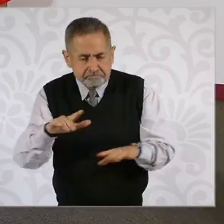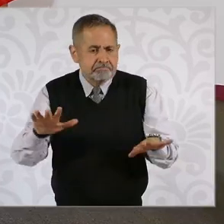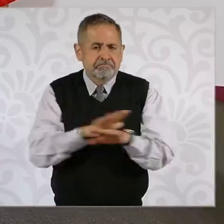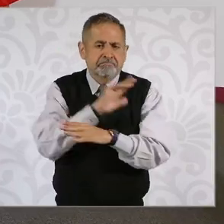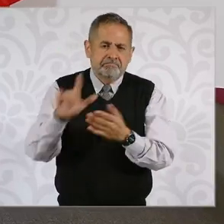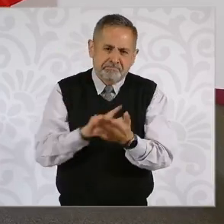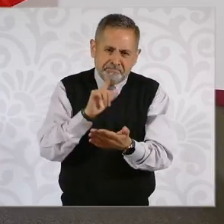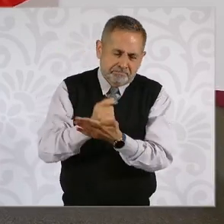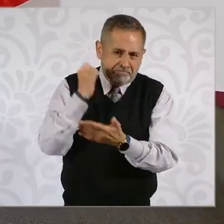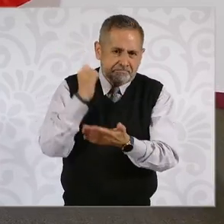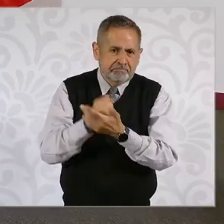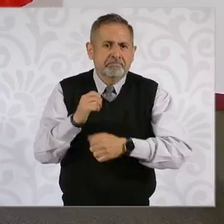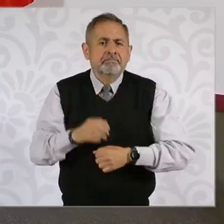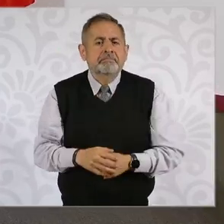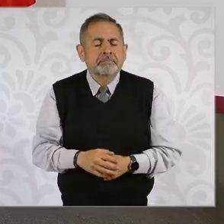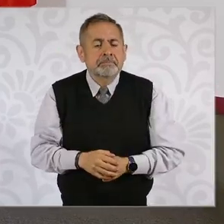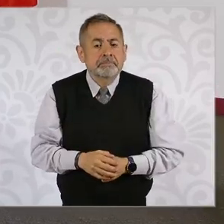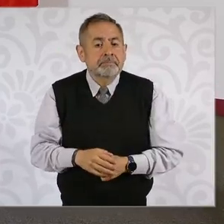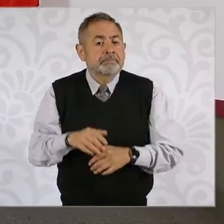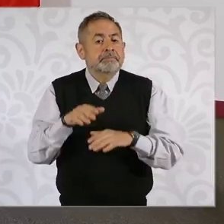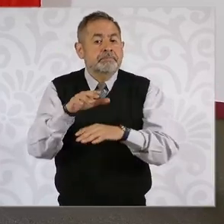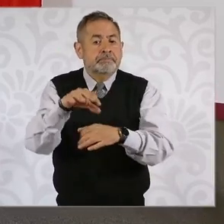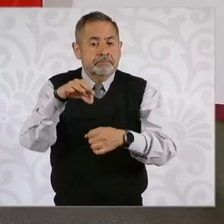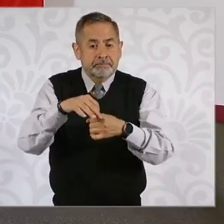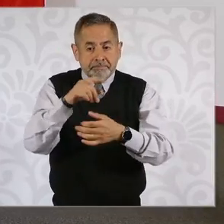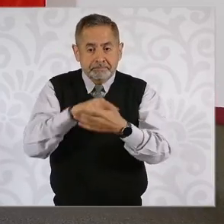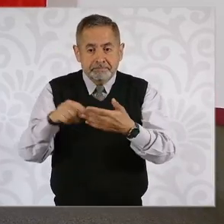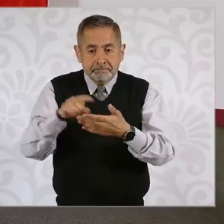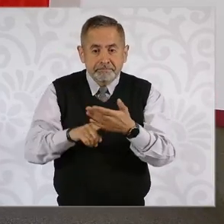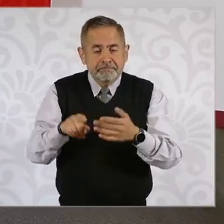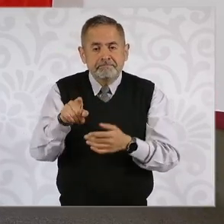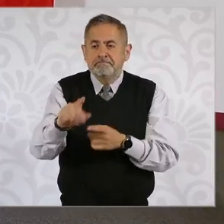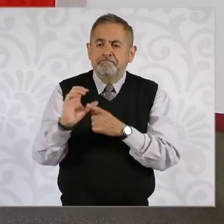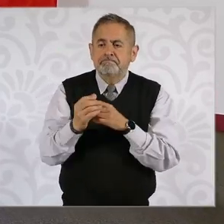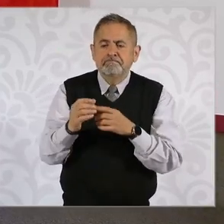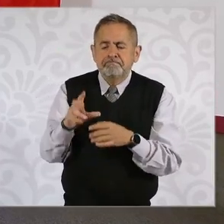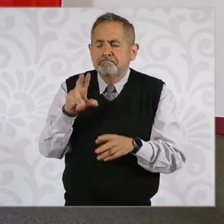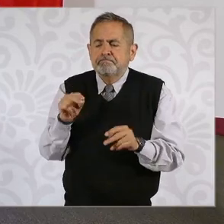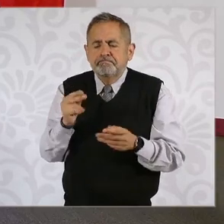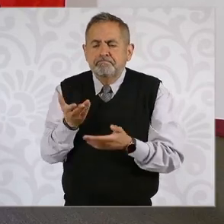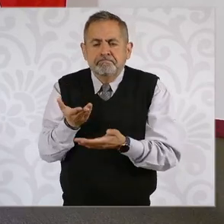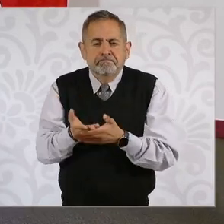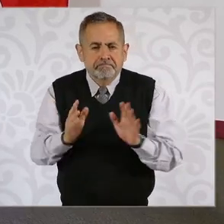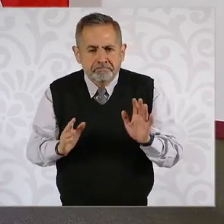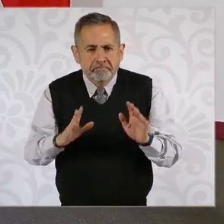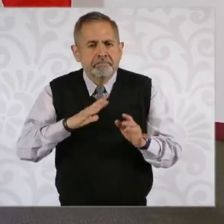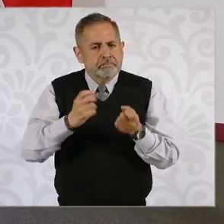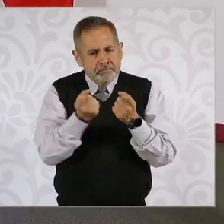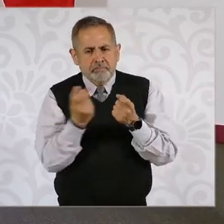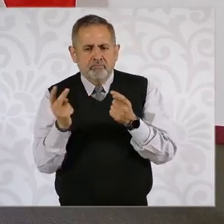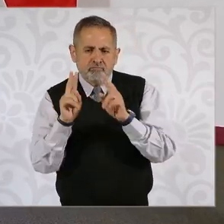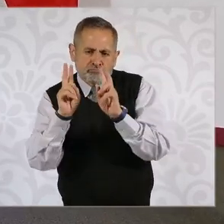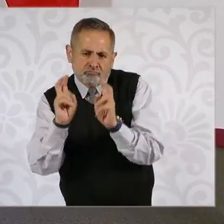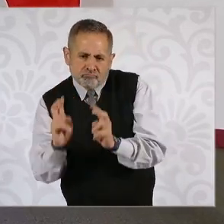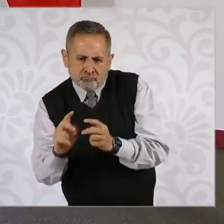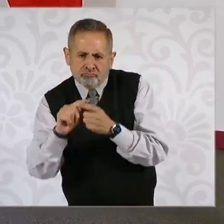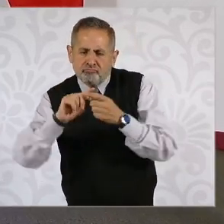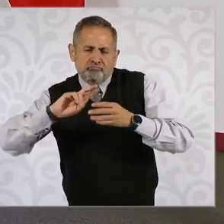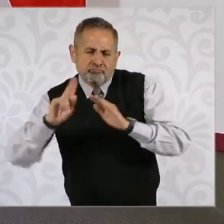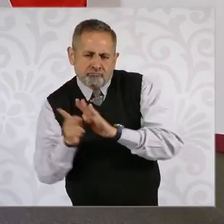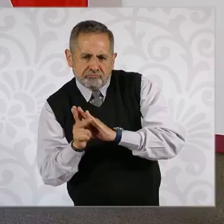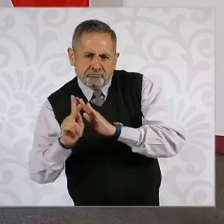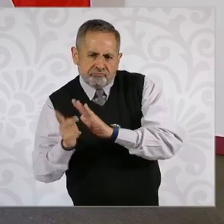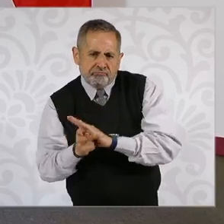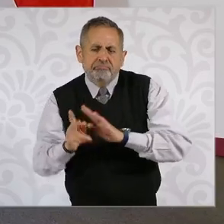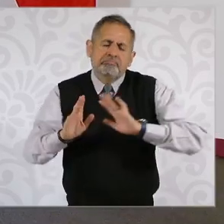electoral, esa no fue aprobada por la comisión y también hay algunos otros temas en algunas otras que se